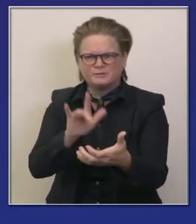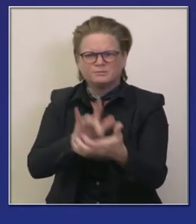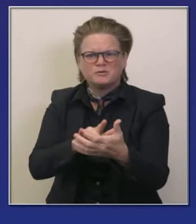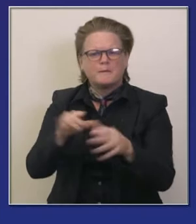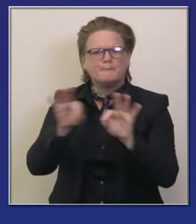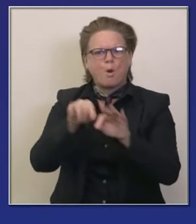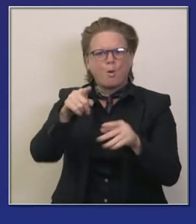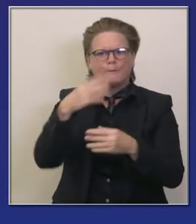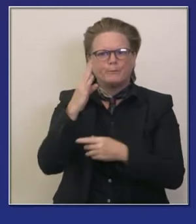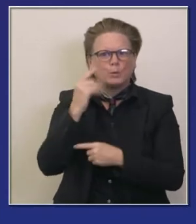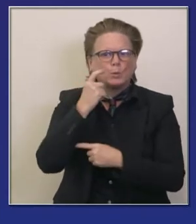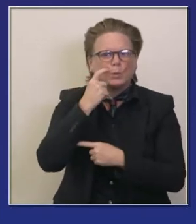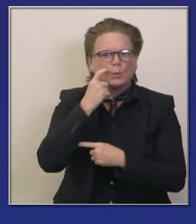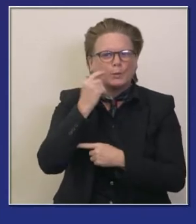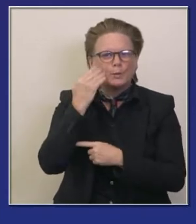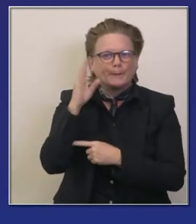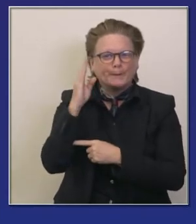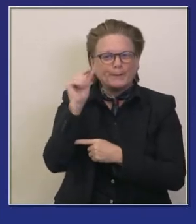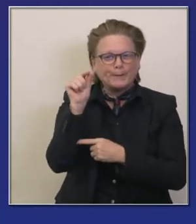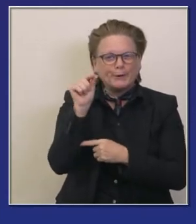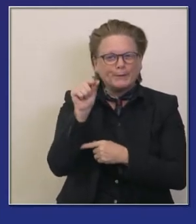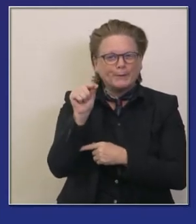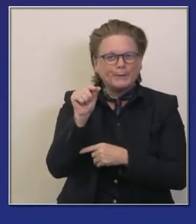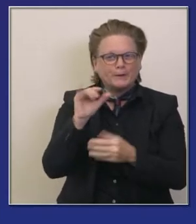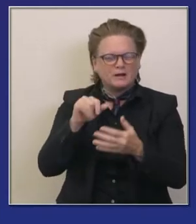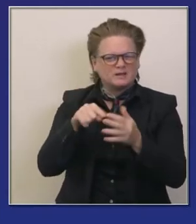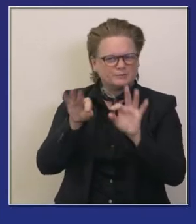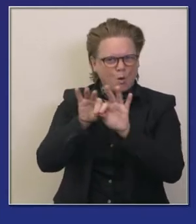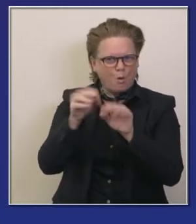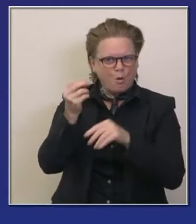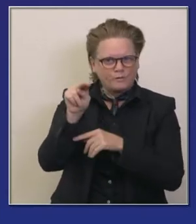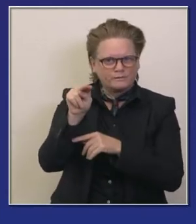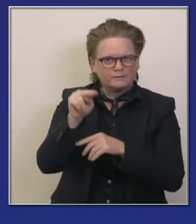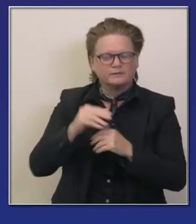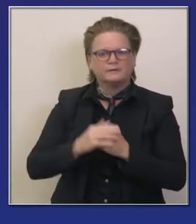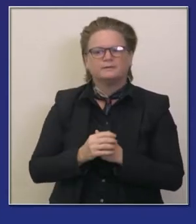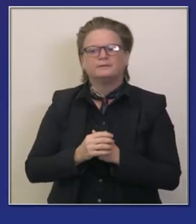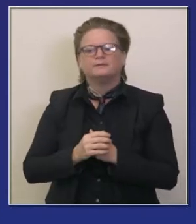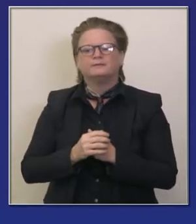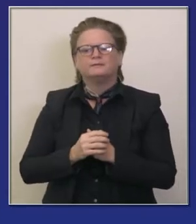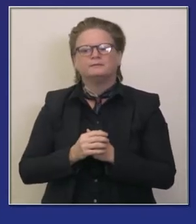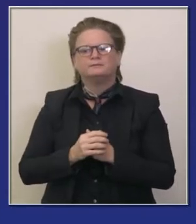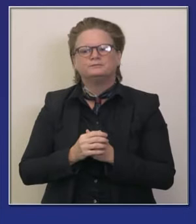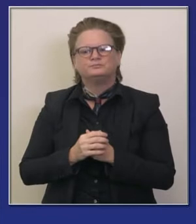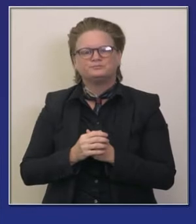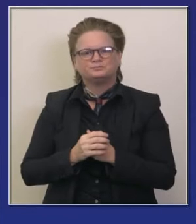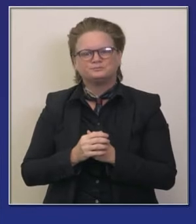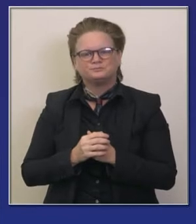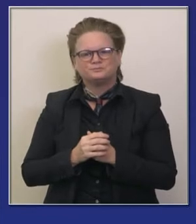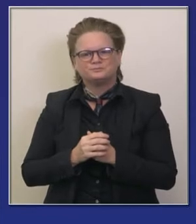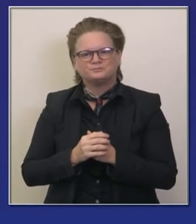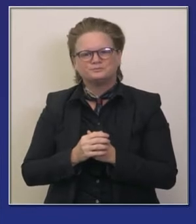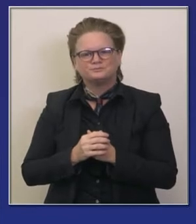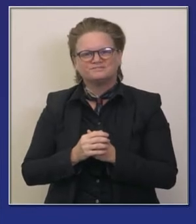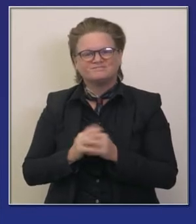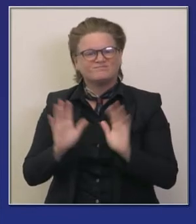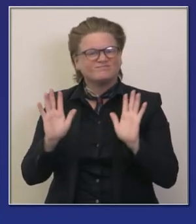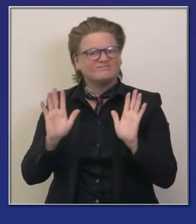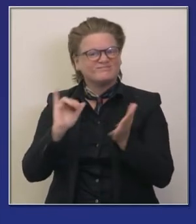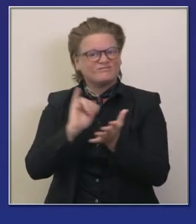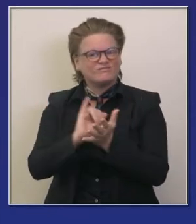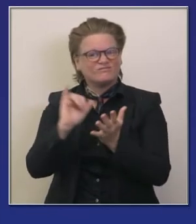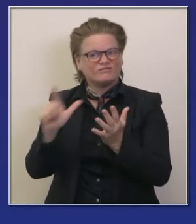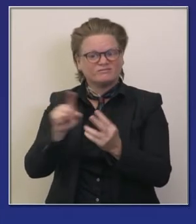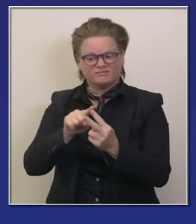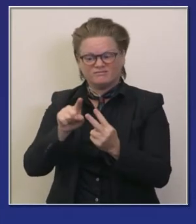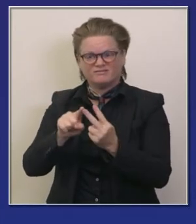y con esta tecnología pues uno tiene que aceptar las condiciones por supuesto entonces prende